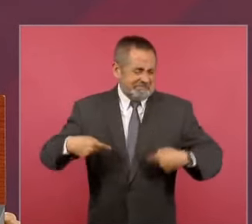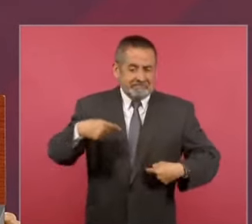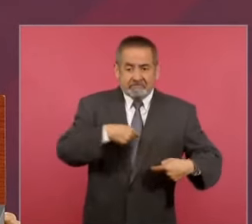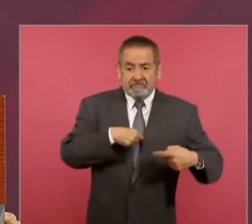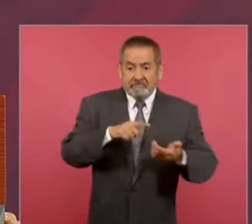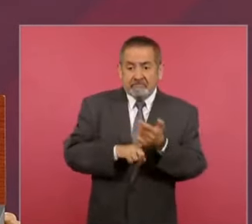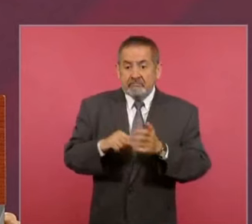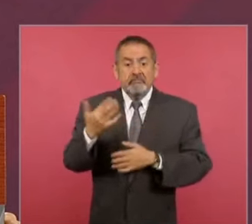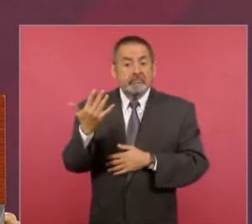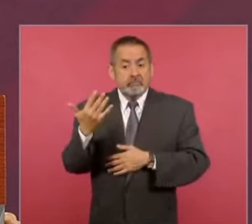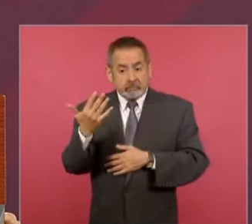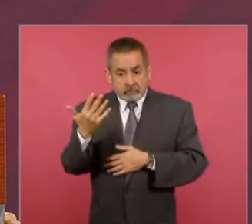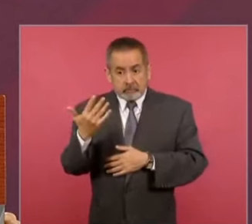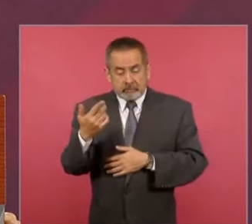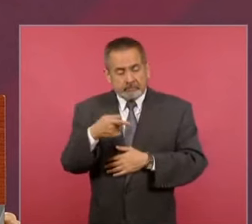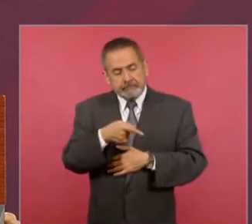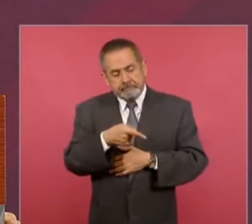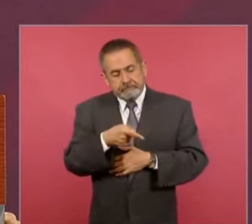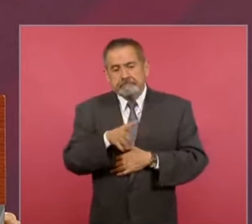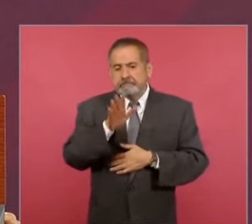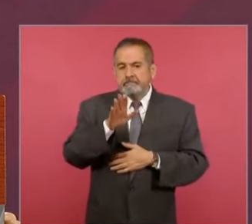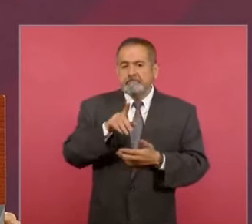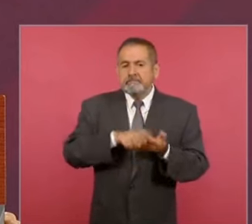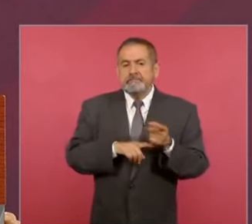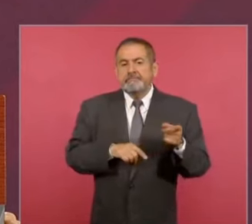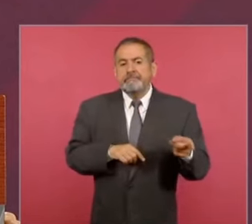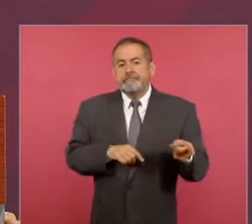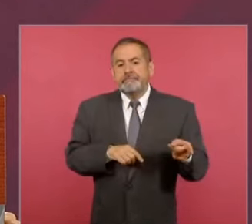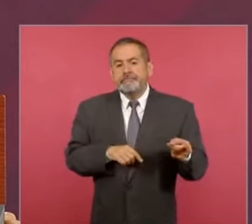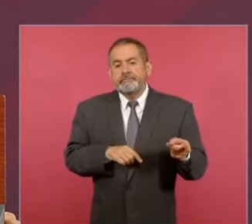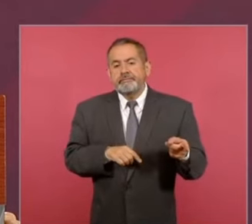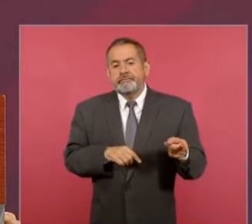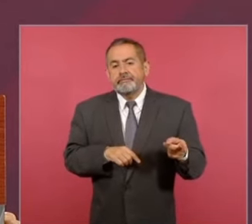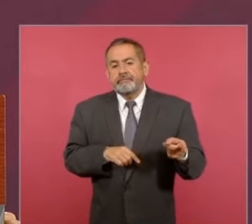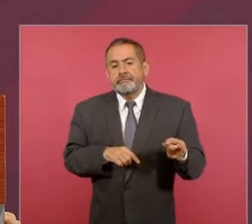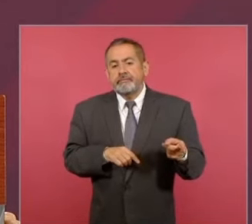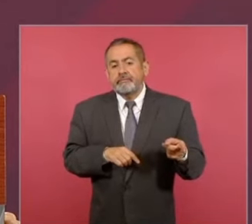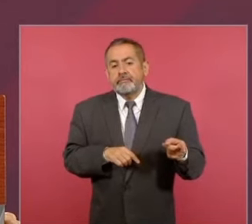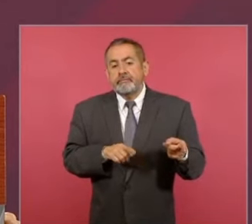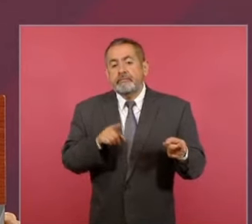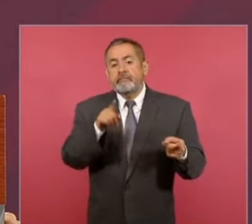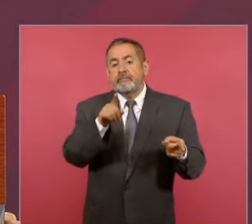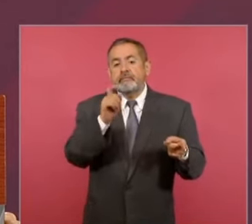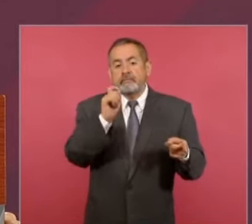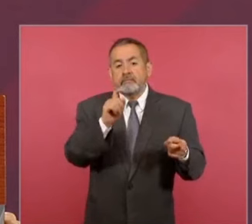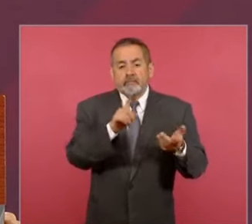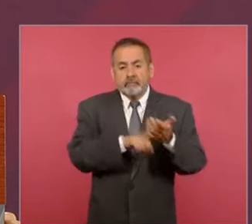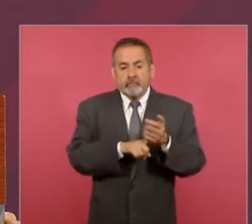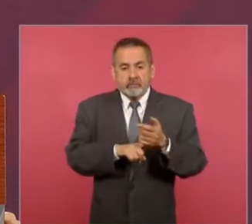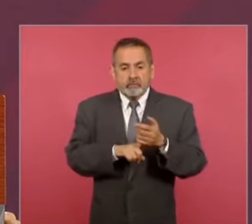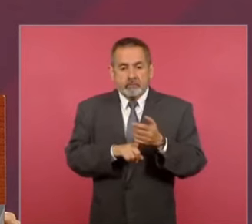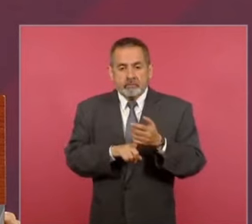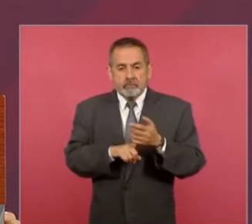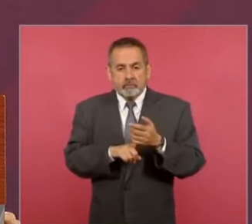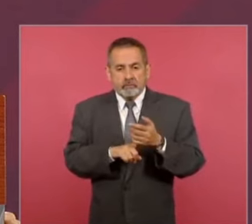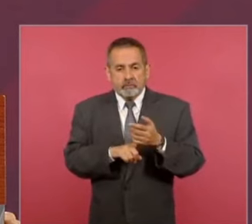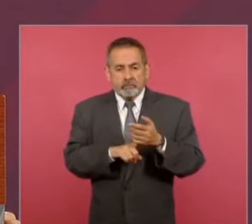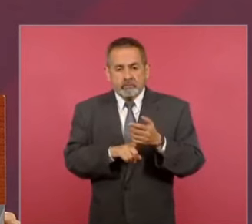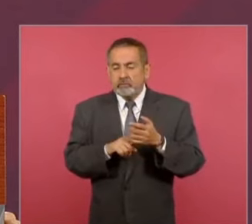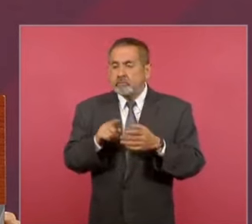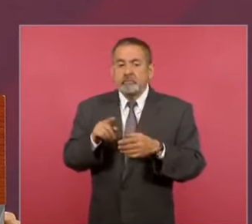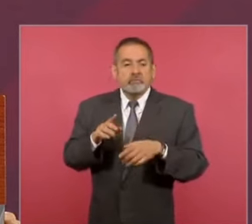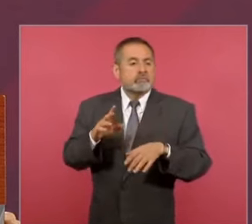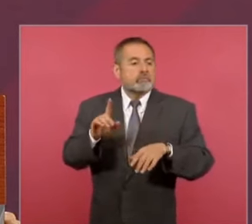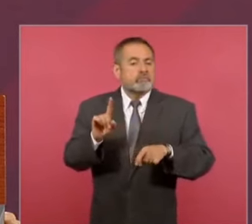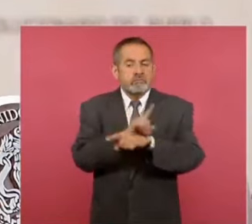se trate de una relación con operativos de aseguramiento que se